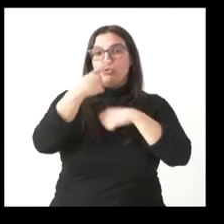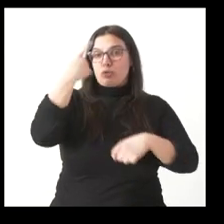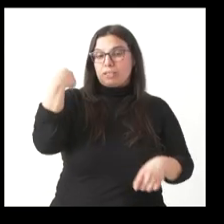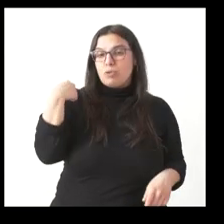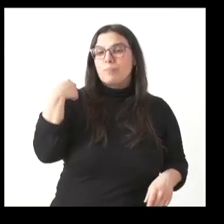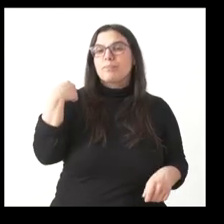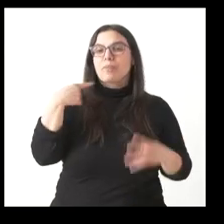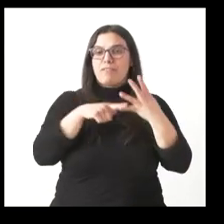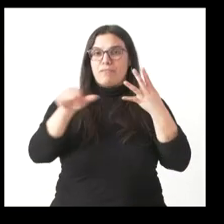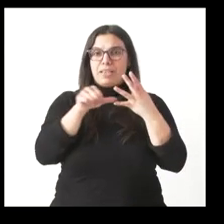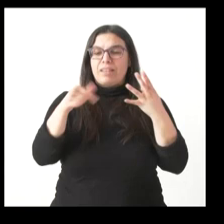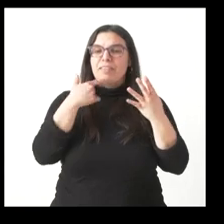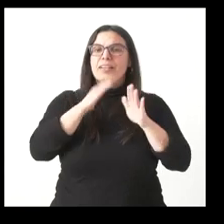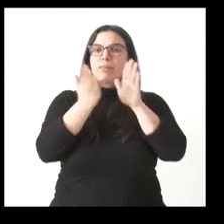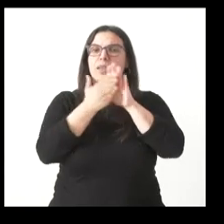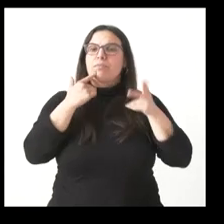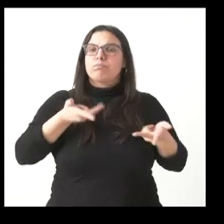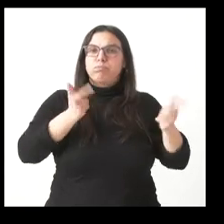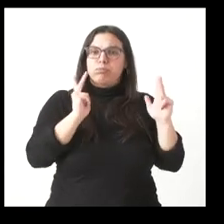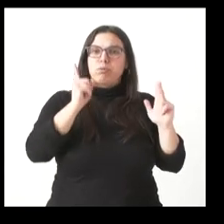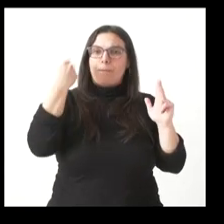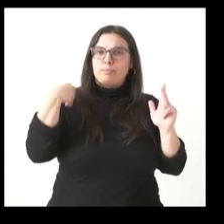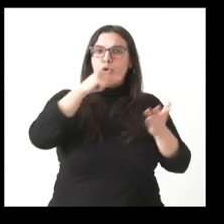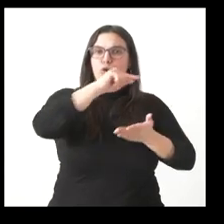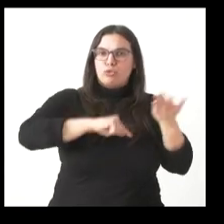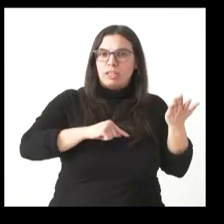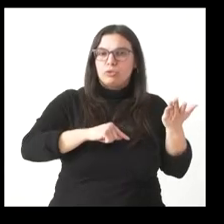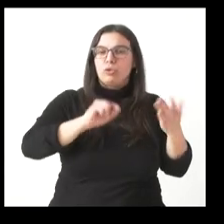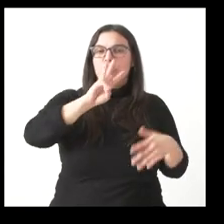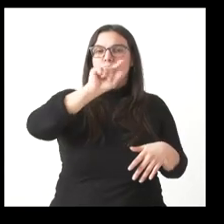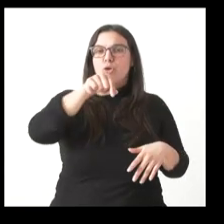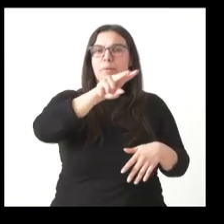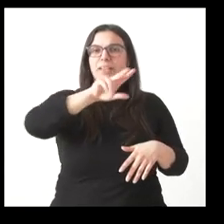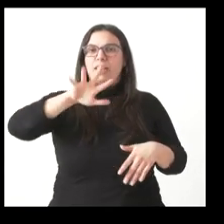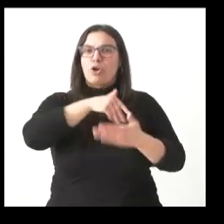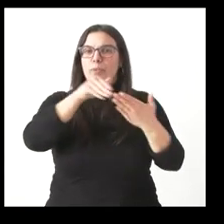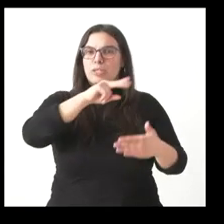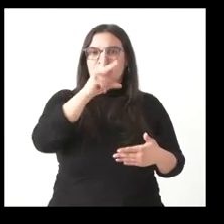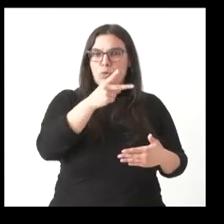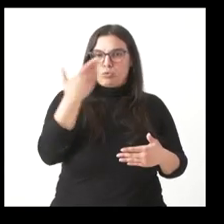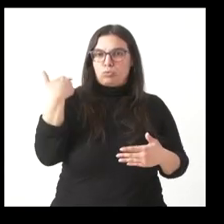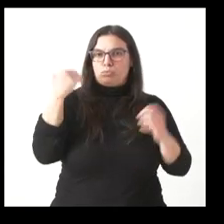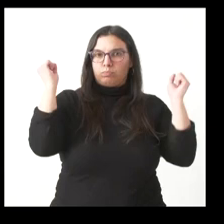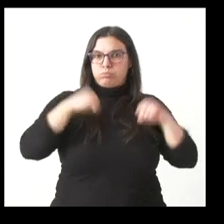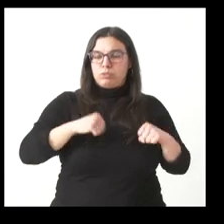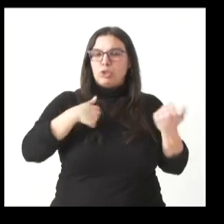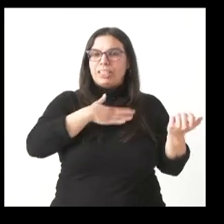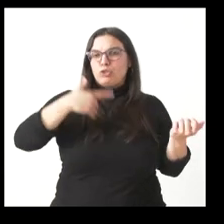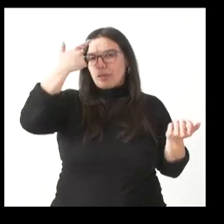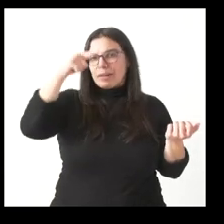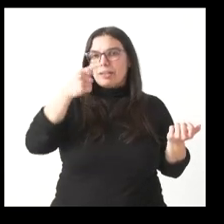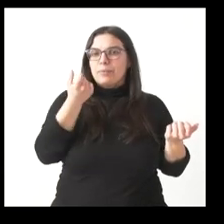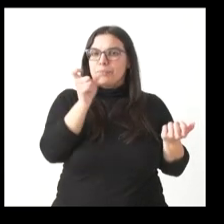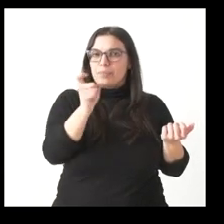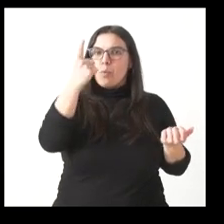en el que se autorizaban esta misma contratación por 3,25 millones de euros. Quiero saber si se ha incrementado